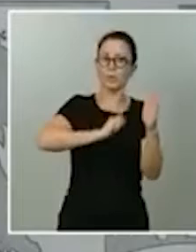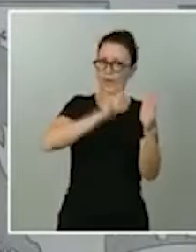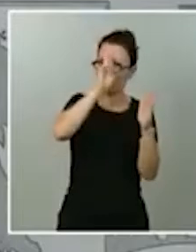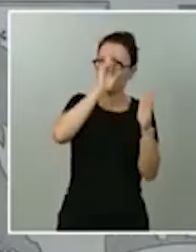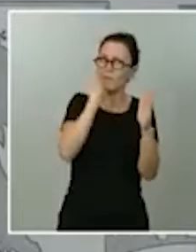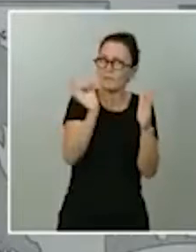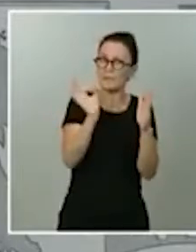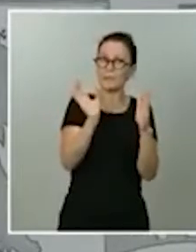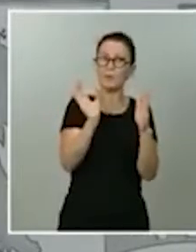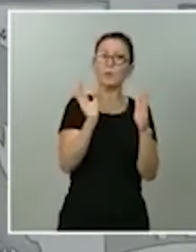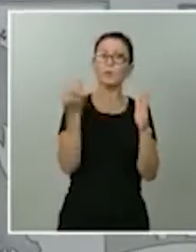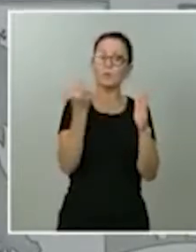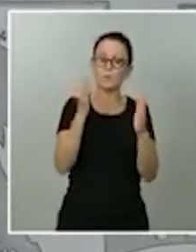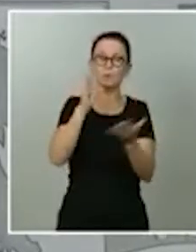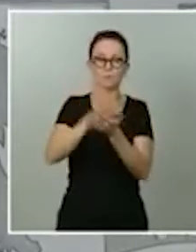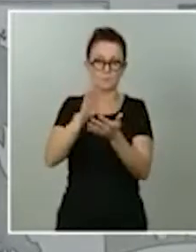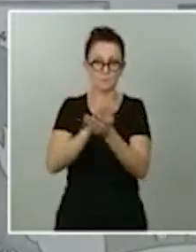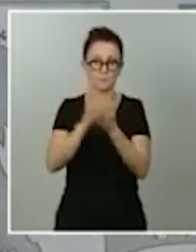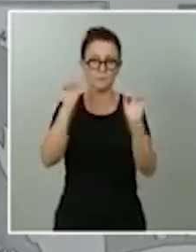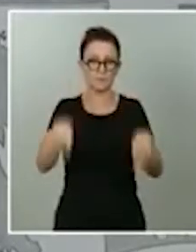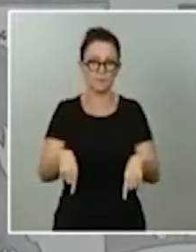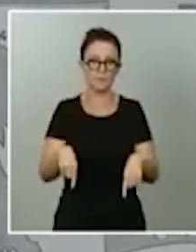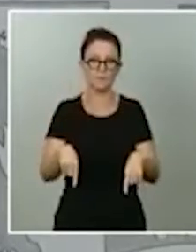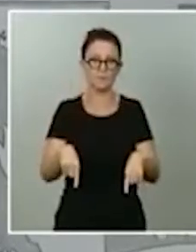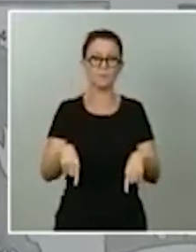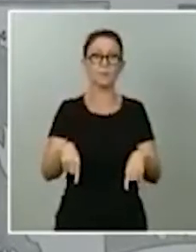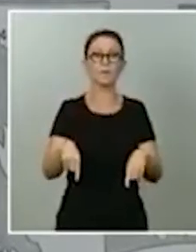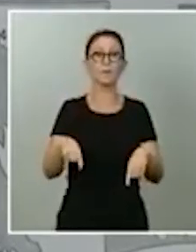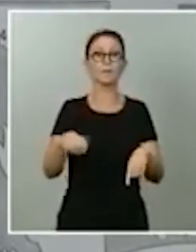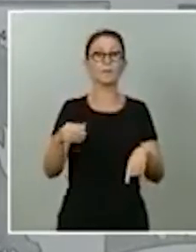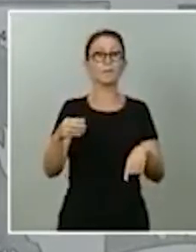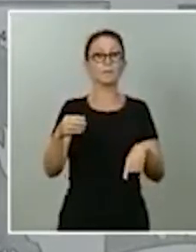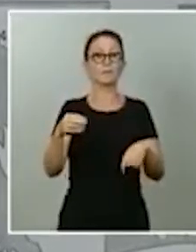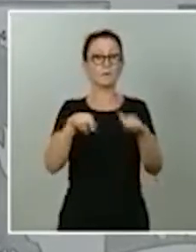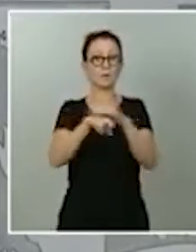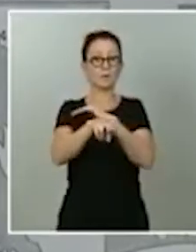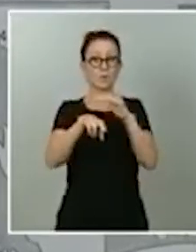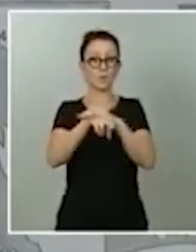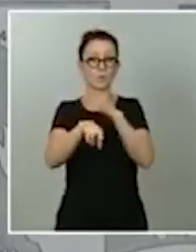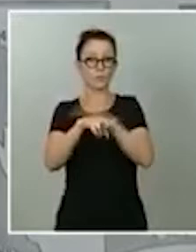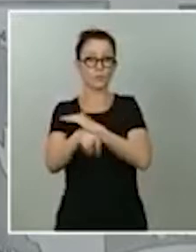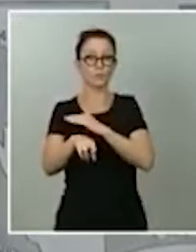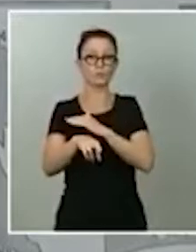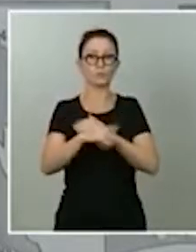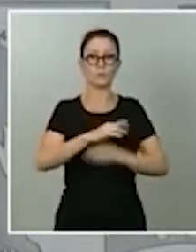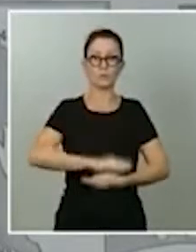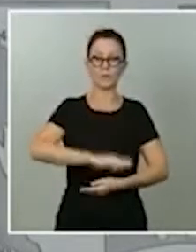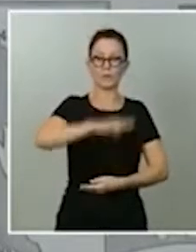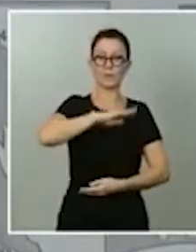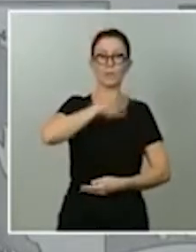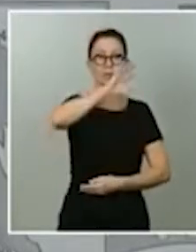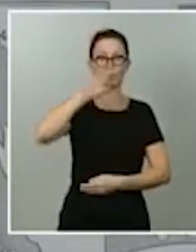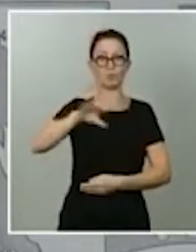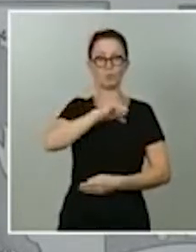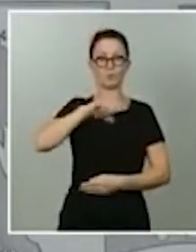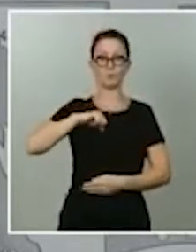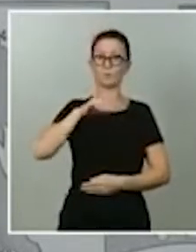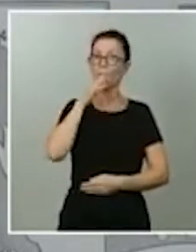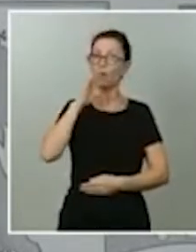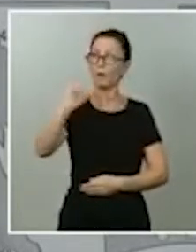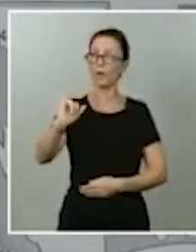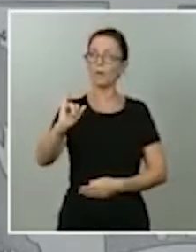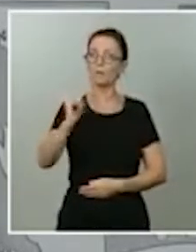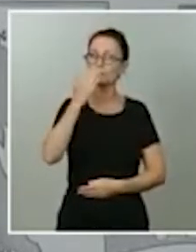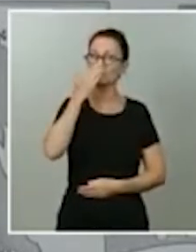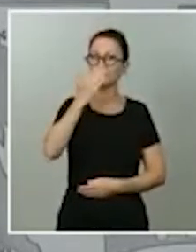serenos. Confiados de que los recursos y las capacidades que hoy tienen las comunidades autónomas es infinitamente superior